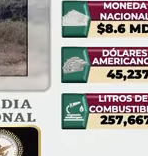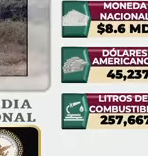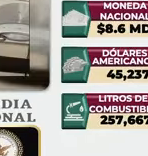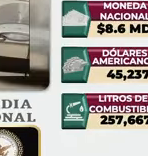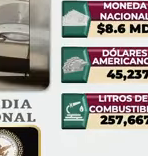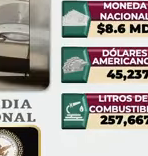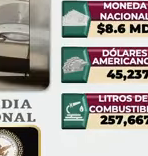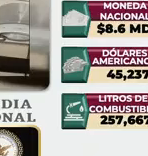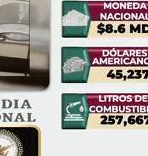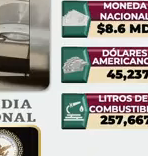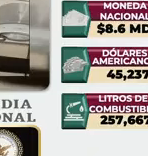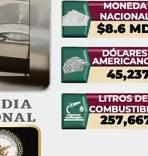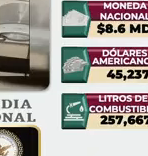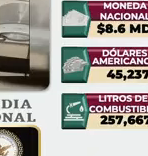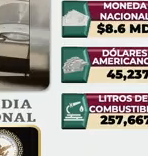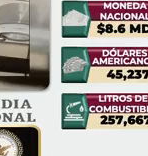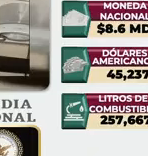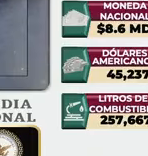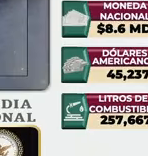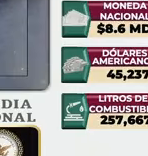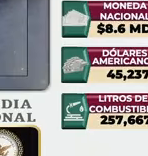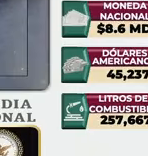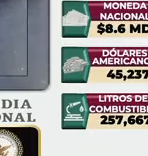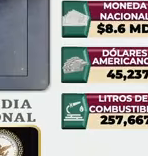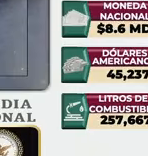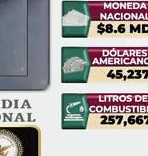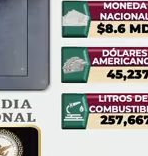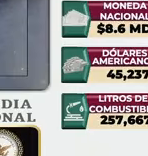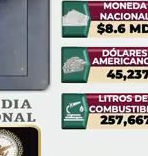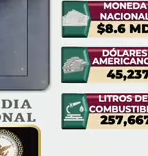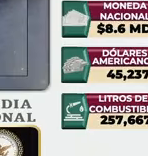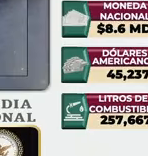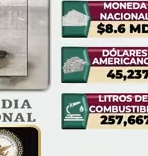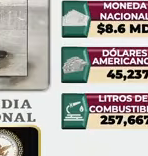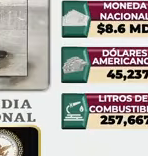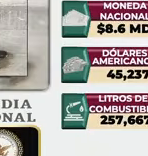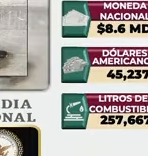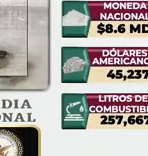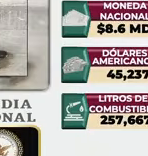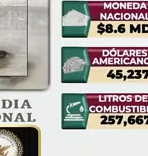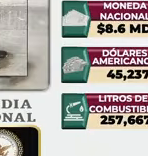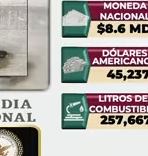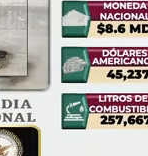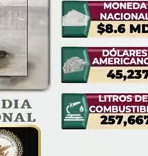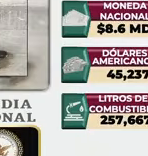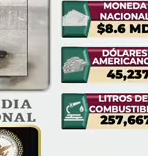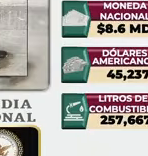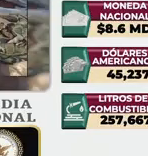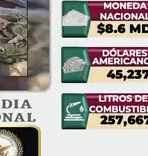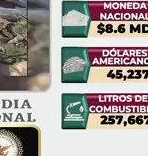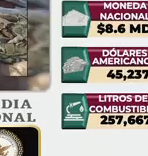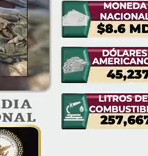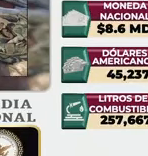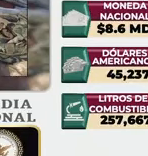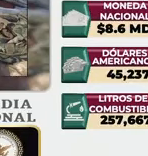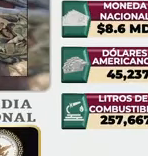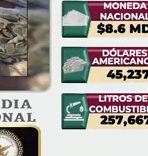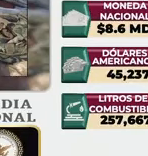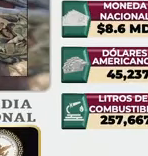vehículos terrestres, 18 embarcaciones, cuatro semisumergibles, siete aeronaves,